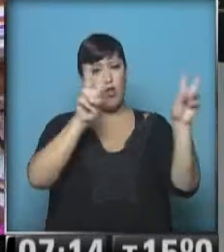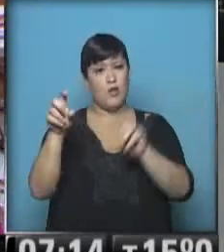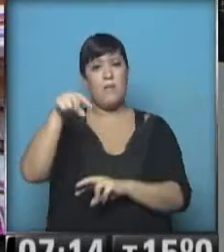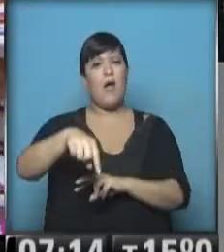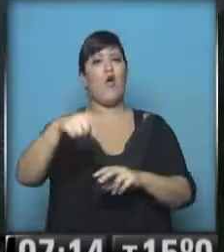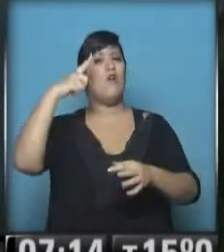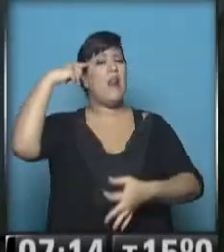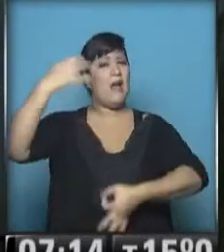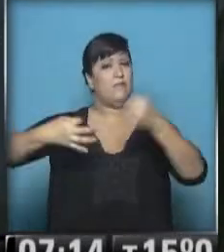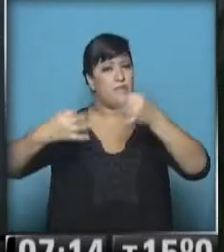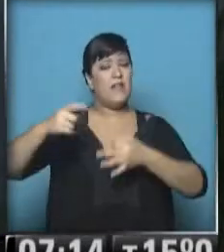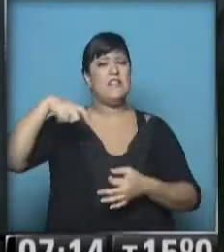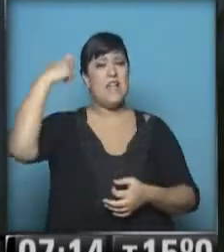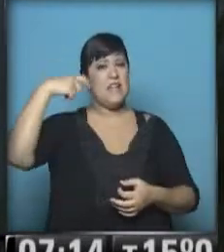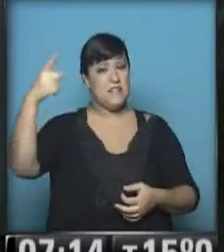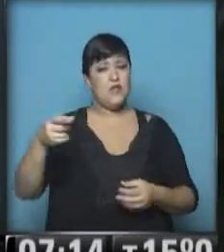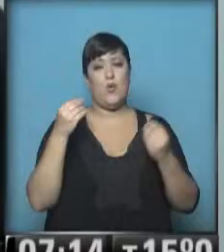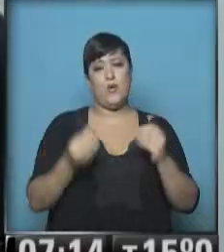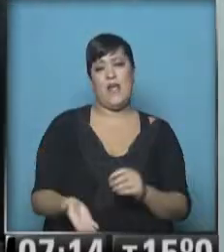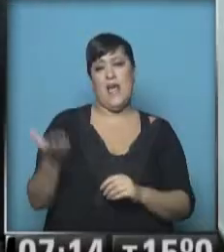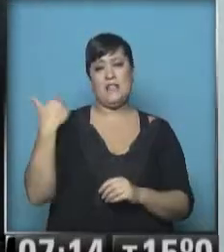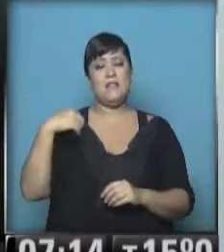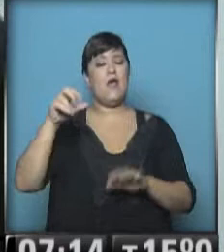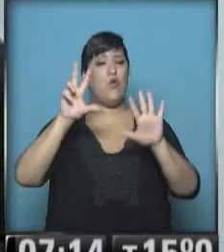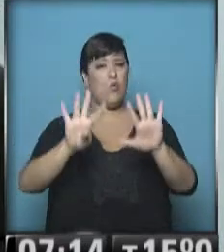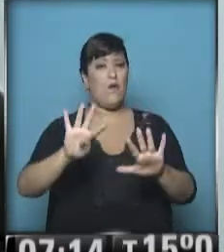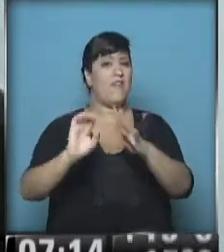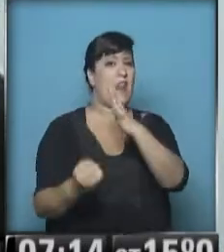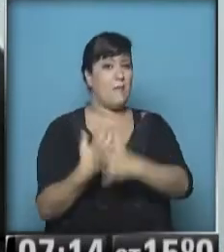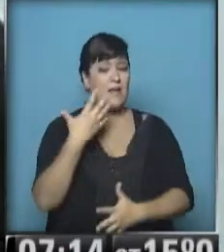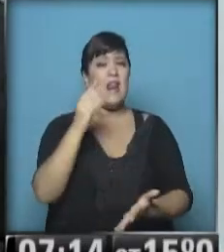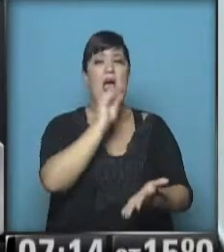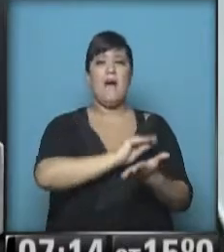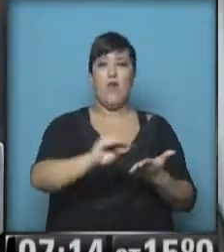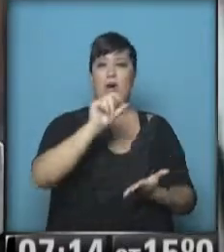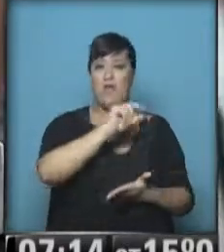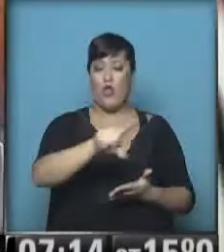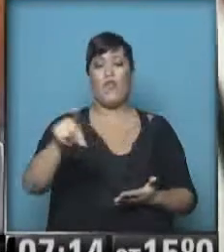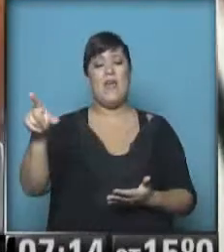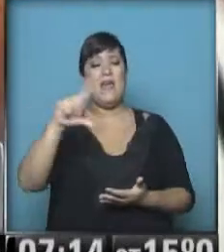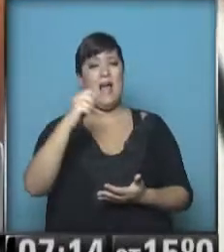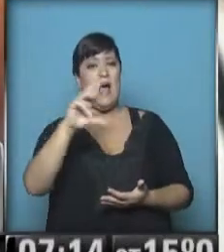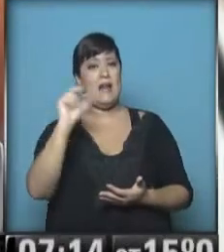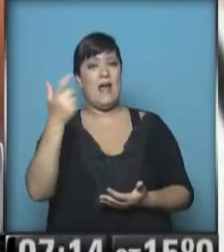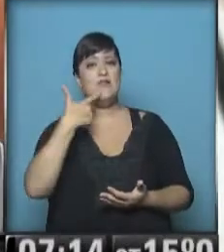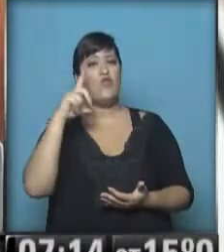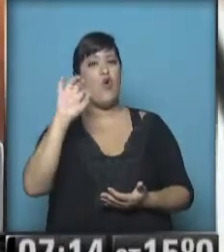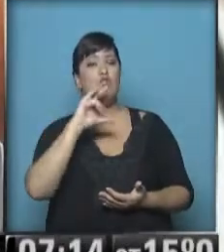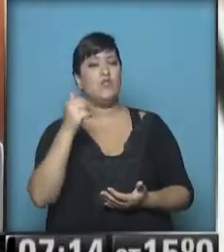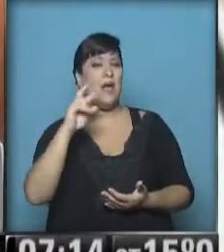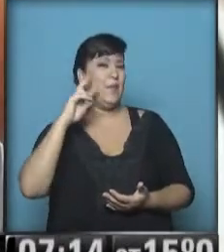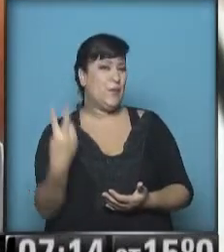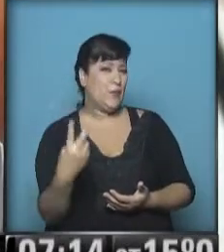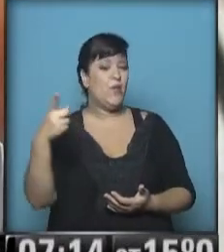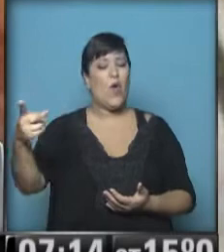en los tribunales de San Isidro porque ayer a las 9 de la mañana la defensa de este señor Carrascosa, el viudo de María Marta García